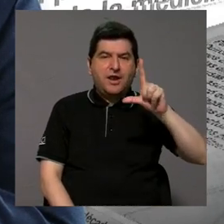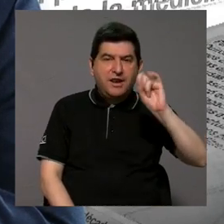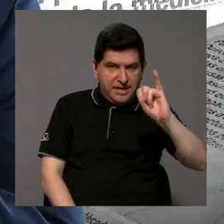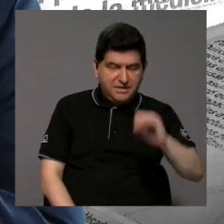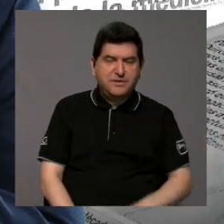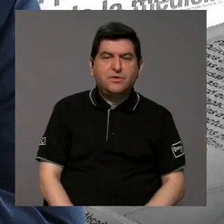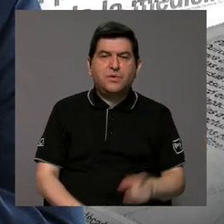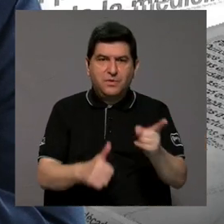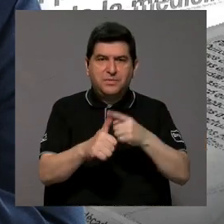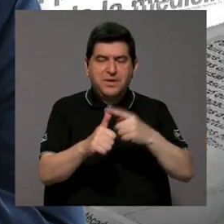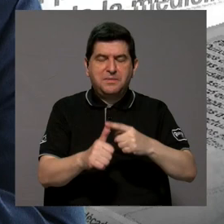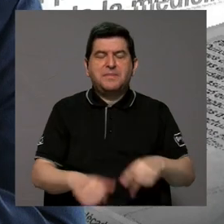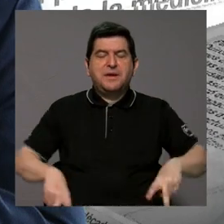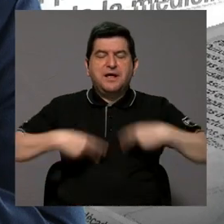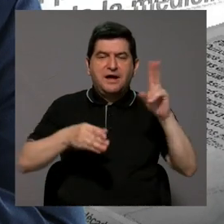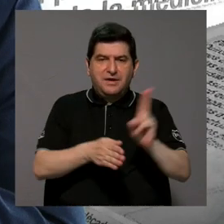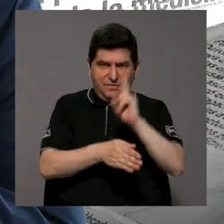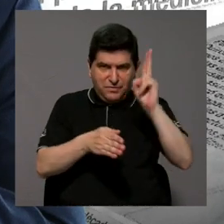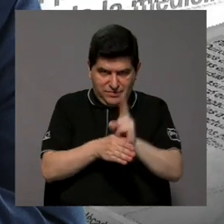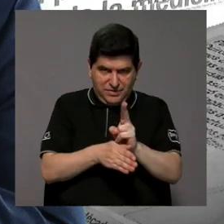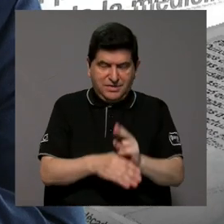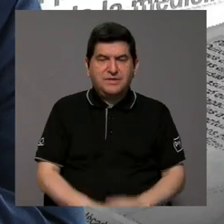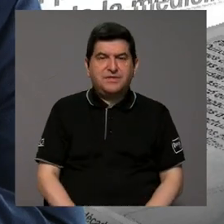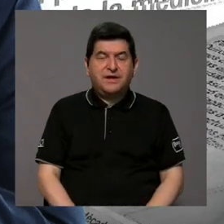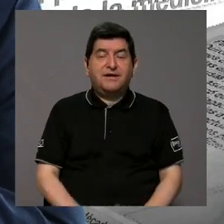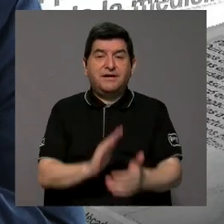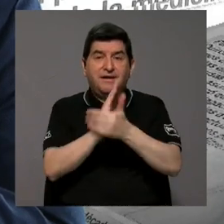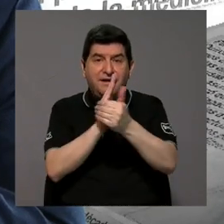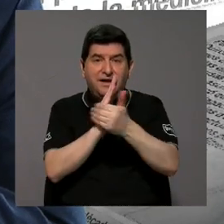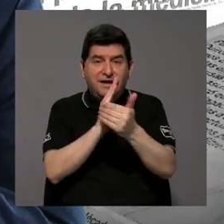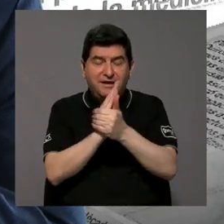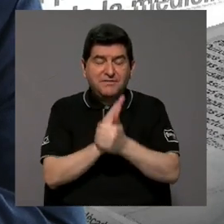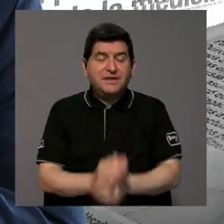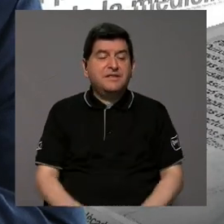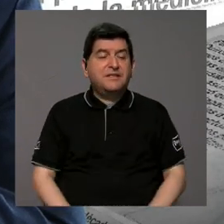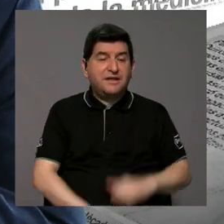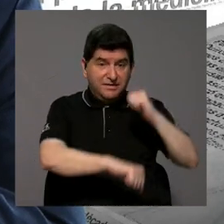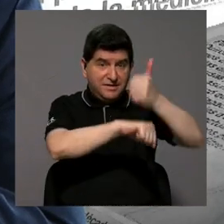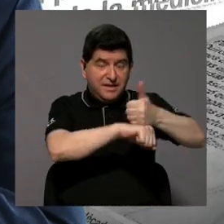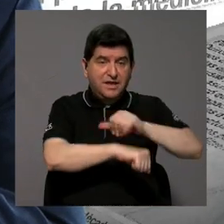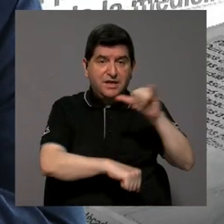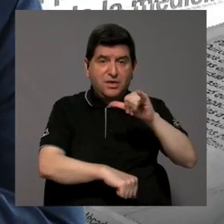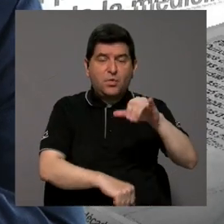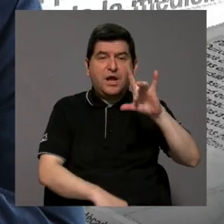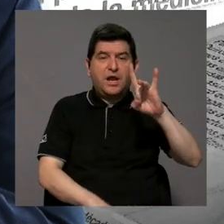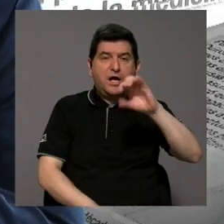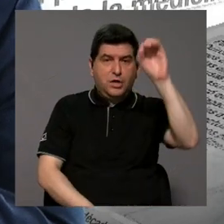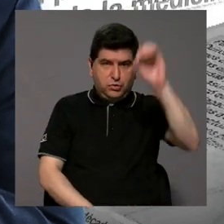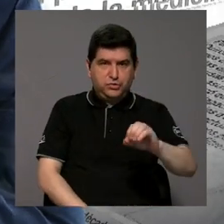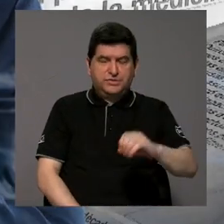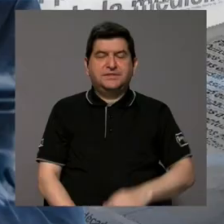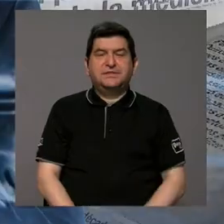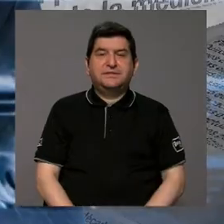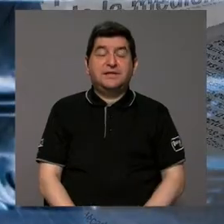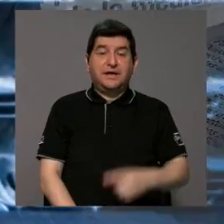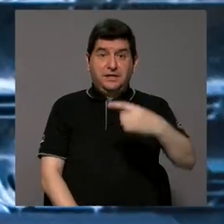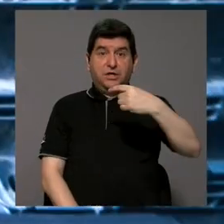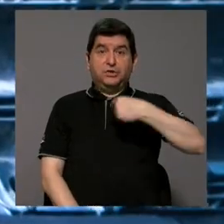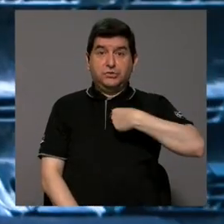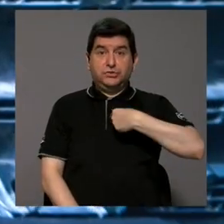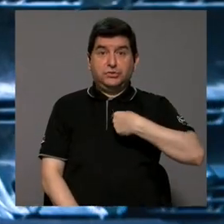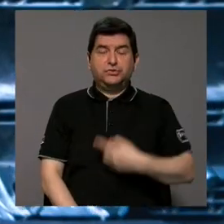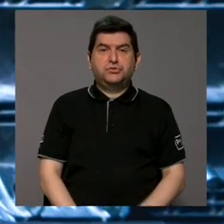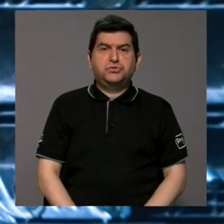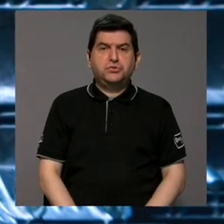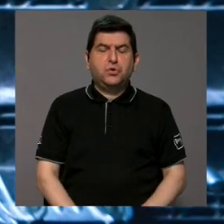primera vida útil cuando la capacidad nominal es igual al 80%. Es decir, cuando yo me